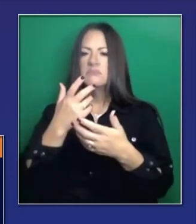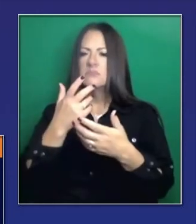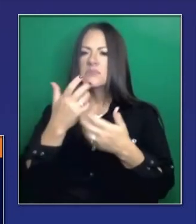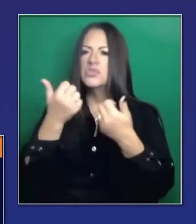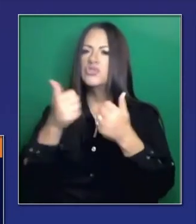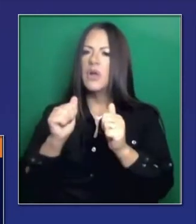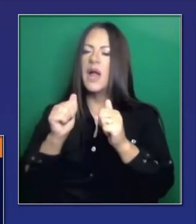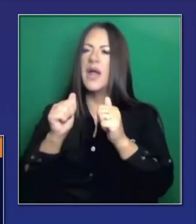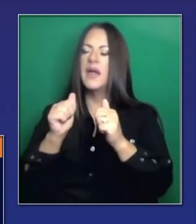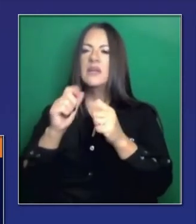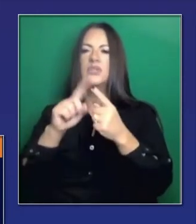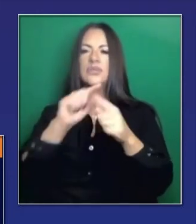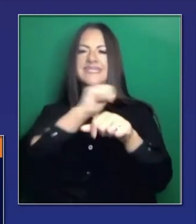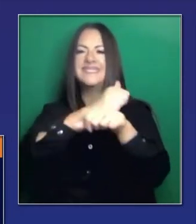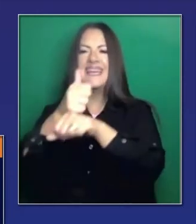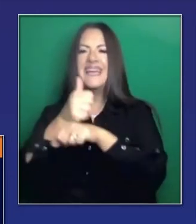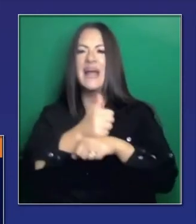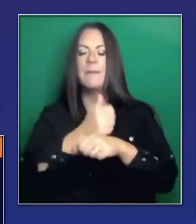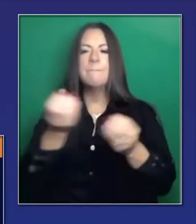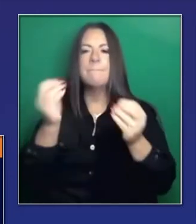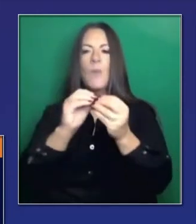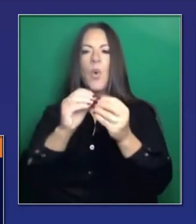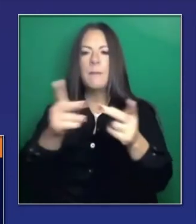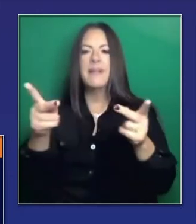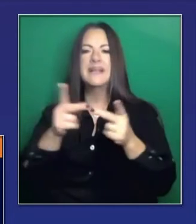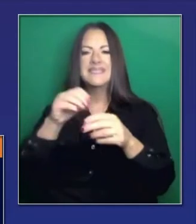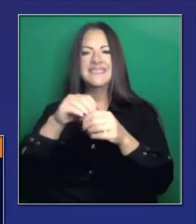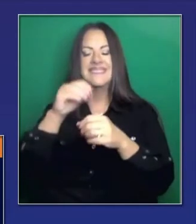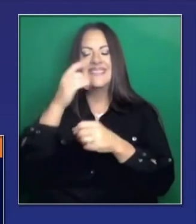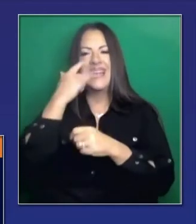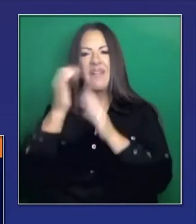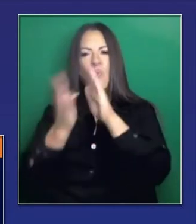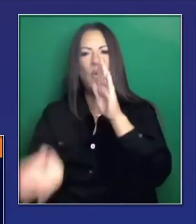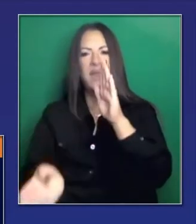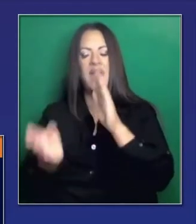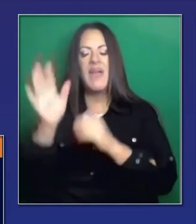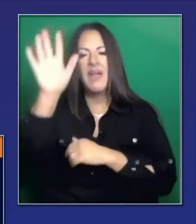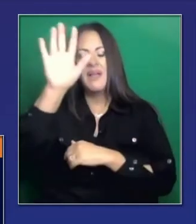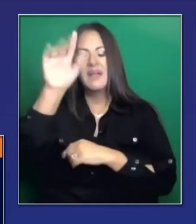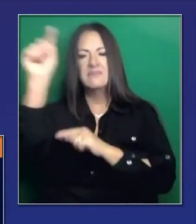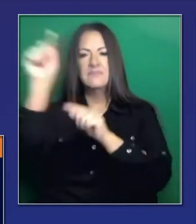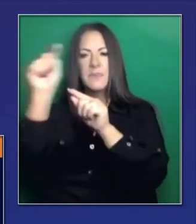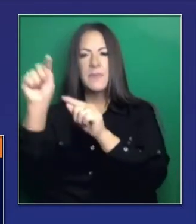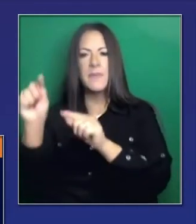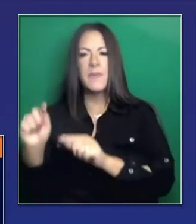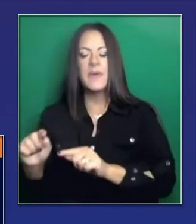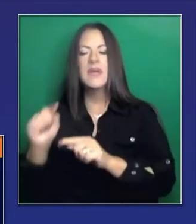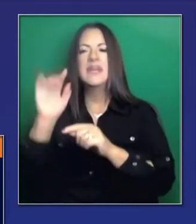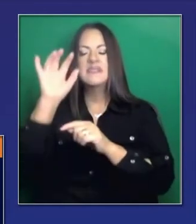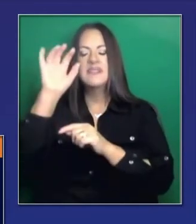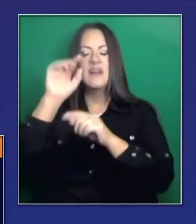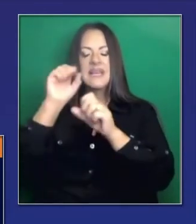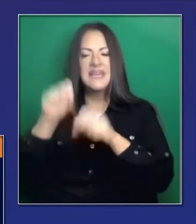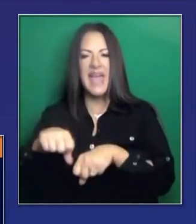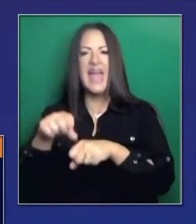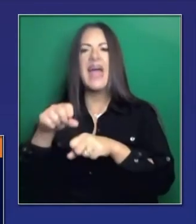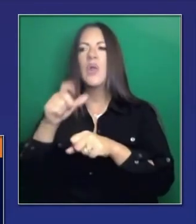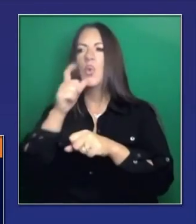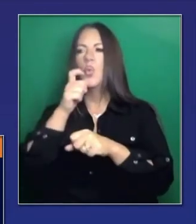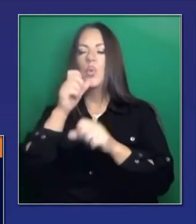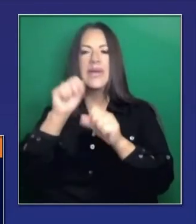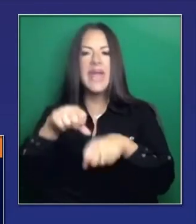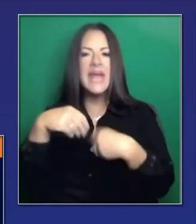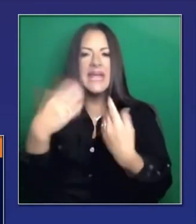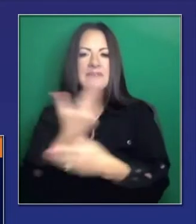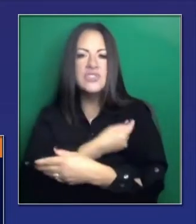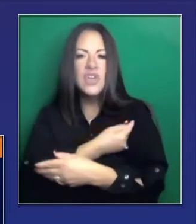el número de sitios de distribución. Y sobre todo para acelerar los esfuerzos de quién puede distribuir las vacunas.